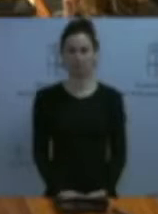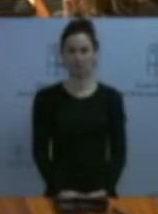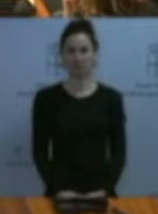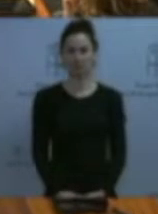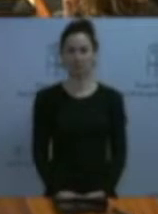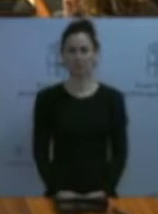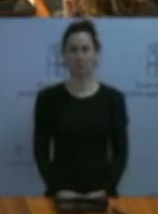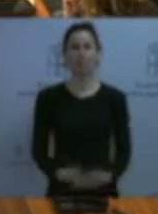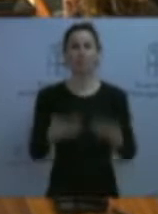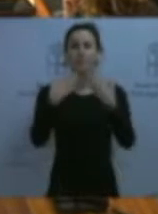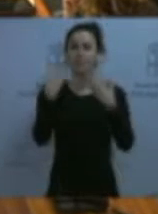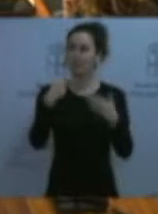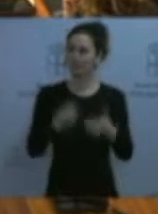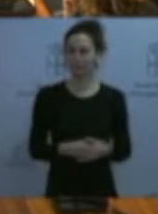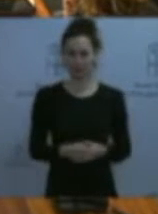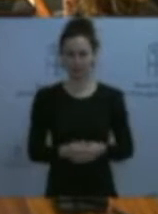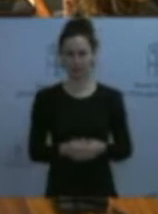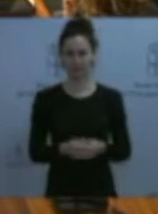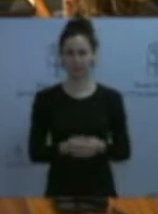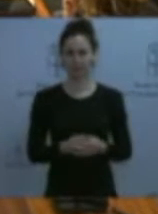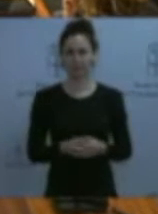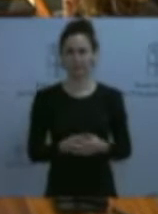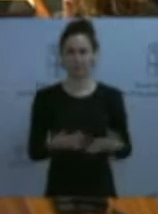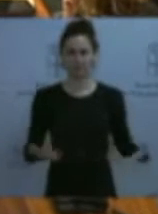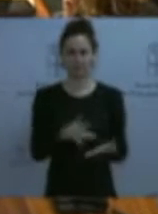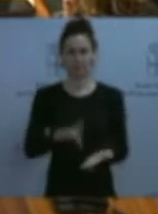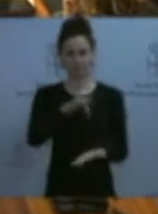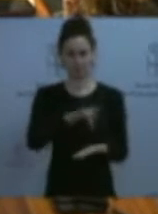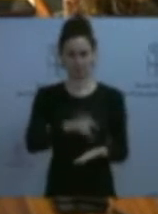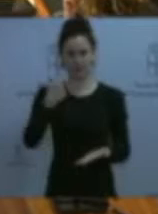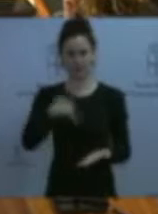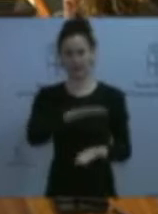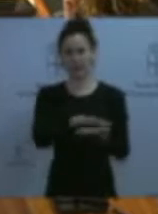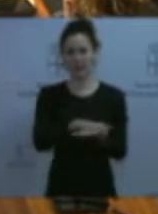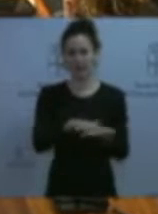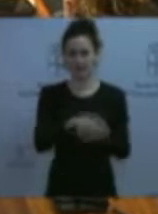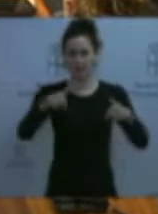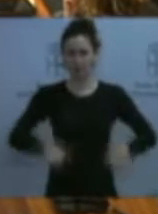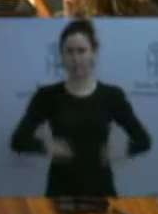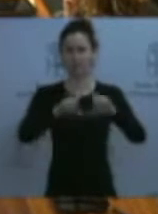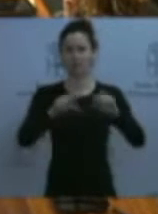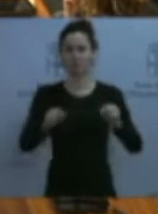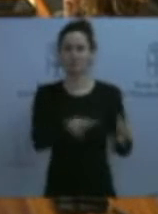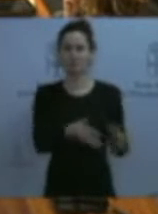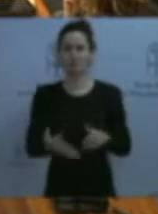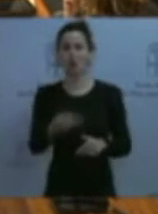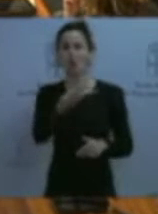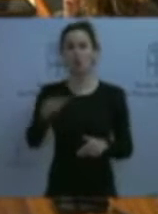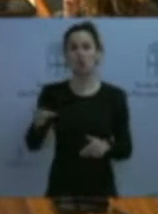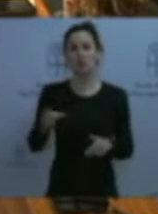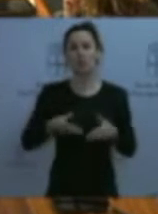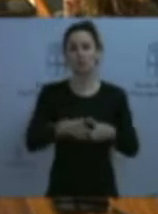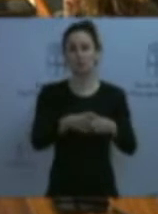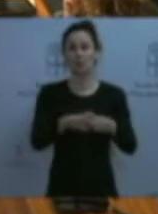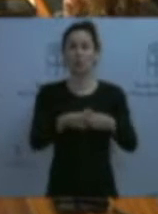Gracias, señor presidente. Ya hicimos referencia a que en Asturias se mantienen cerca de 200 embarcaciones de